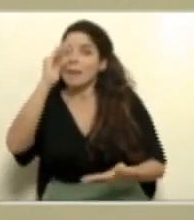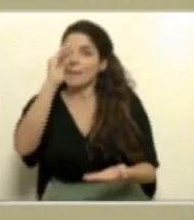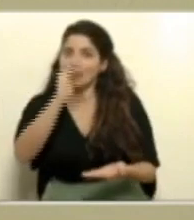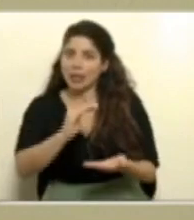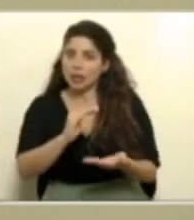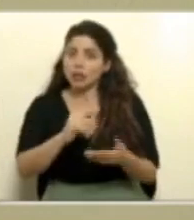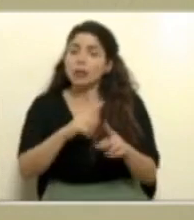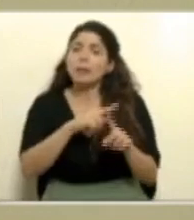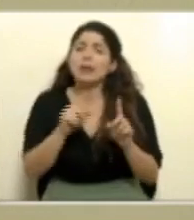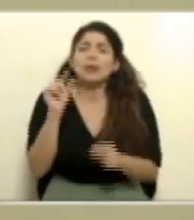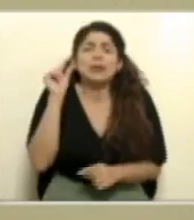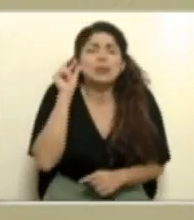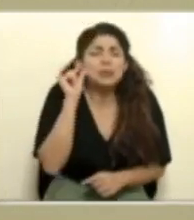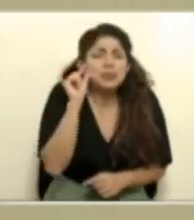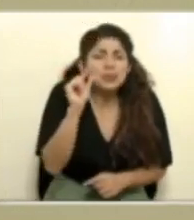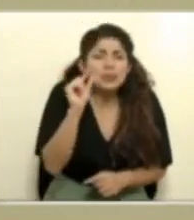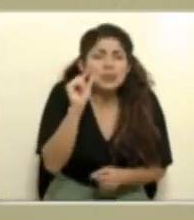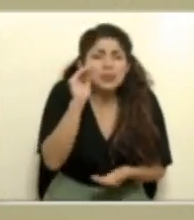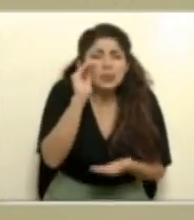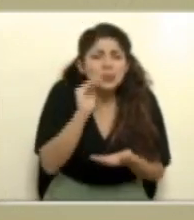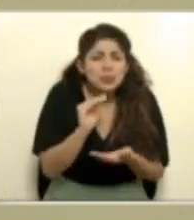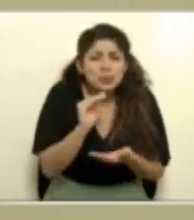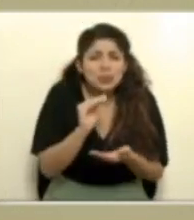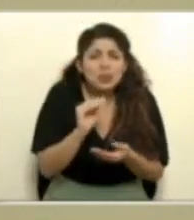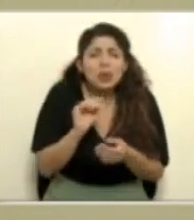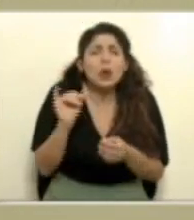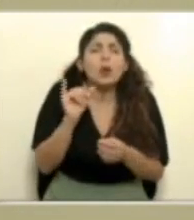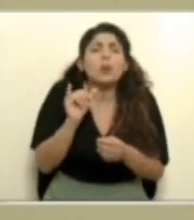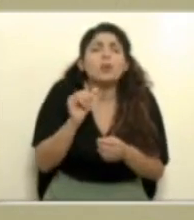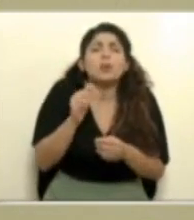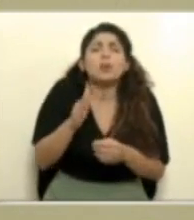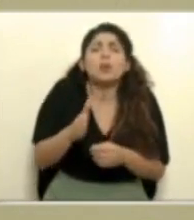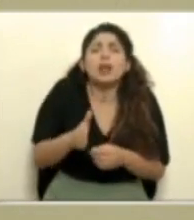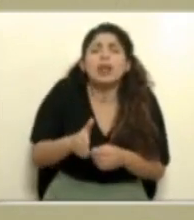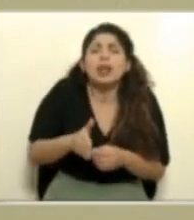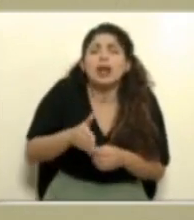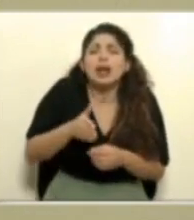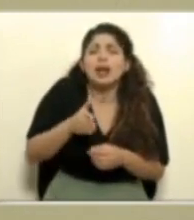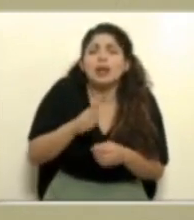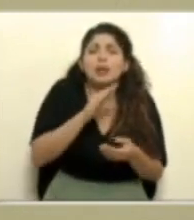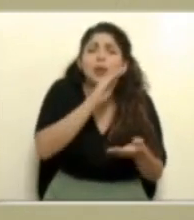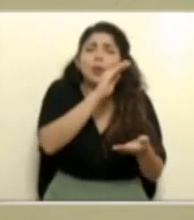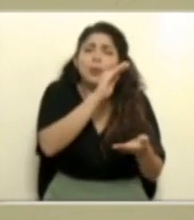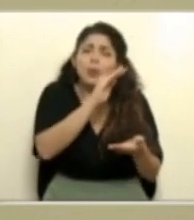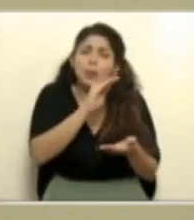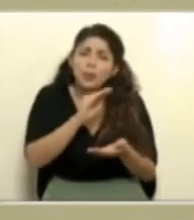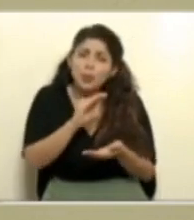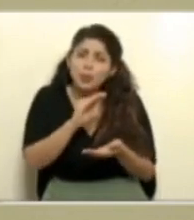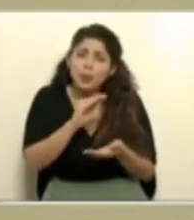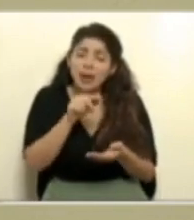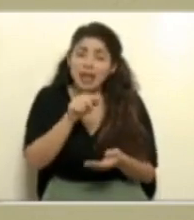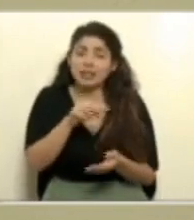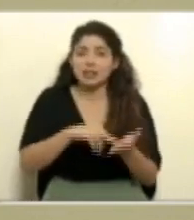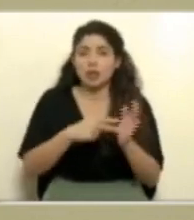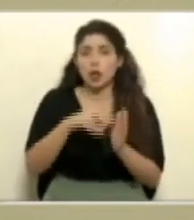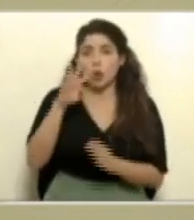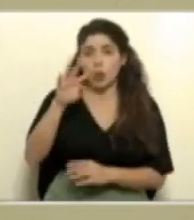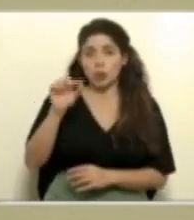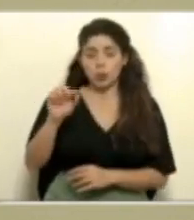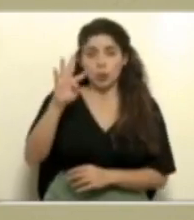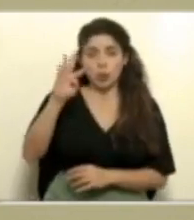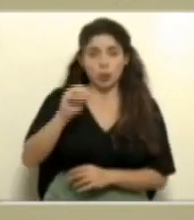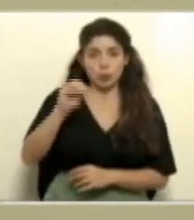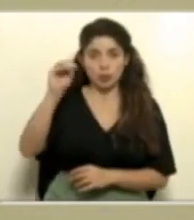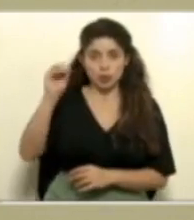disminución leve, una disminución pausada, muy desacelerada. Esto representa un 4.4%